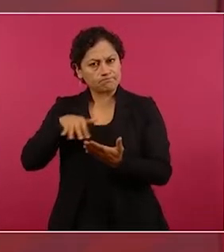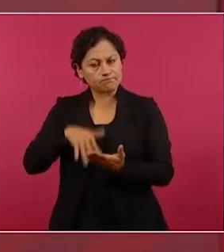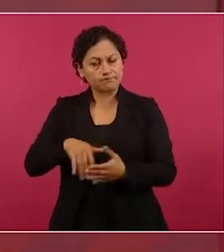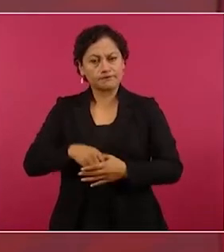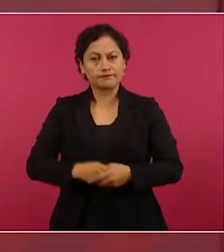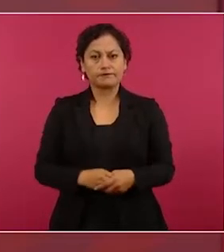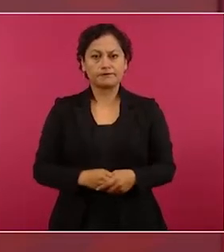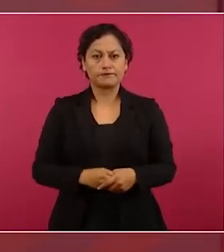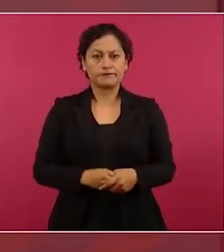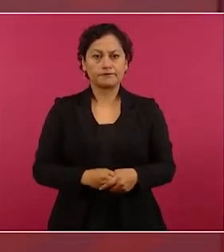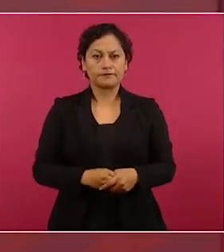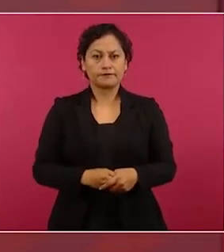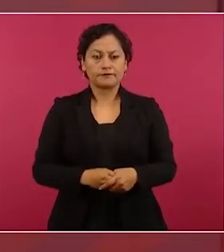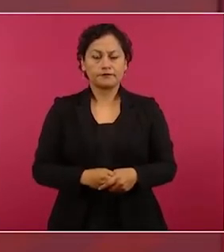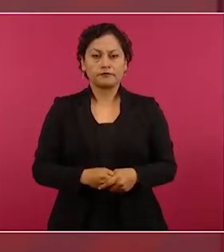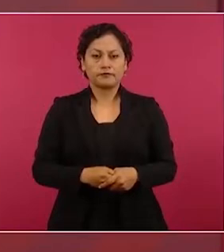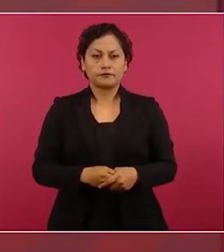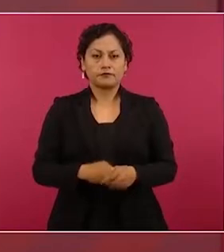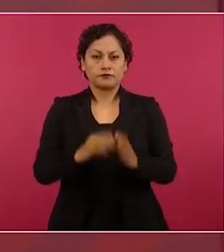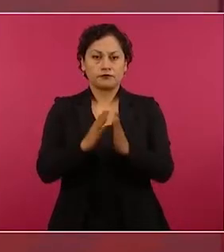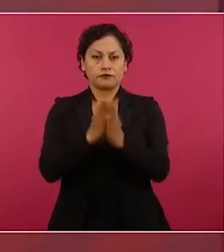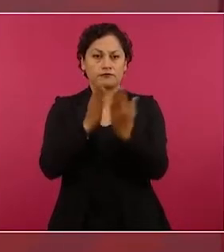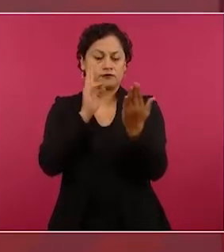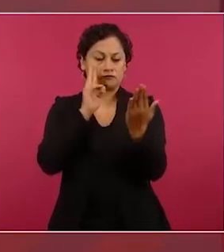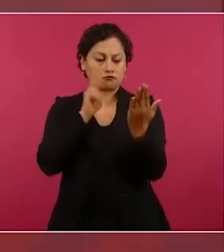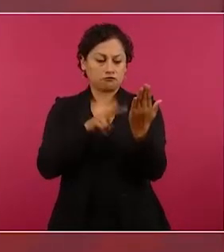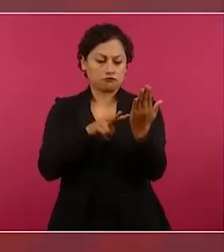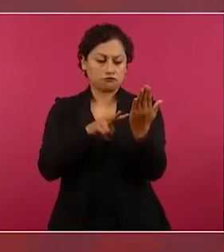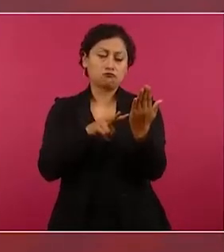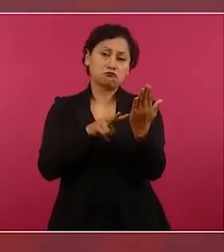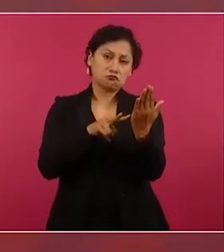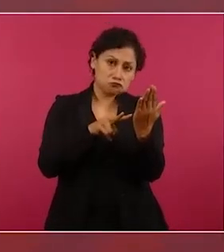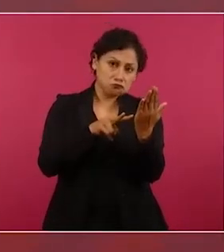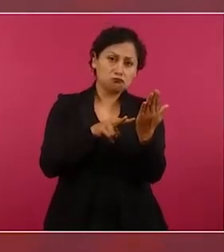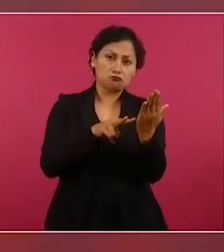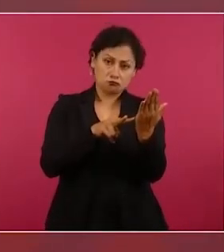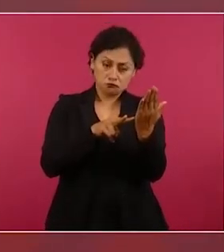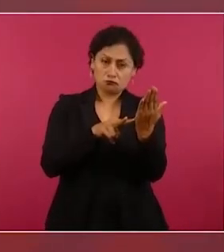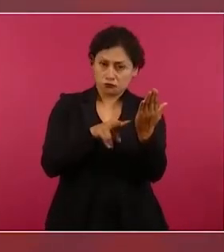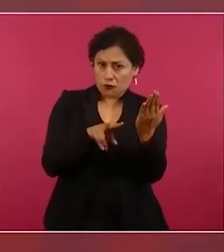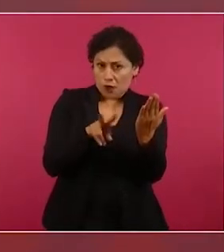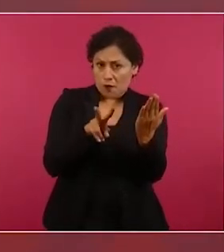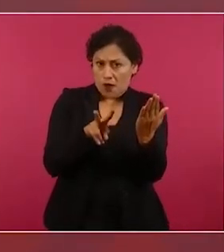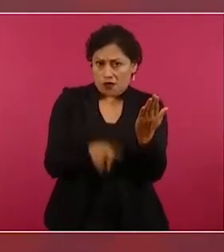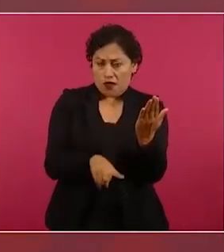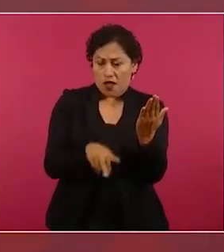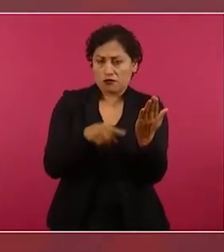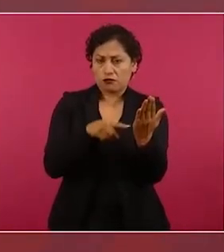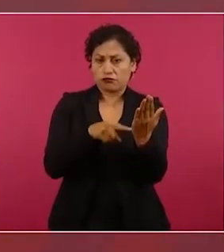Ni consideré que era sólido. Y como tenemos el acuerdo